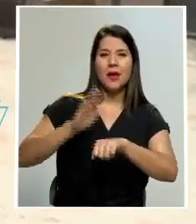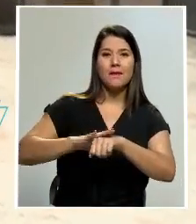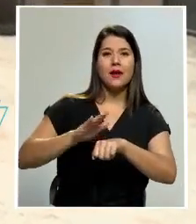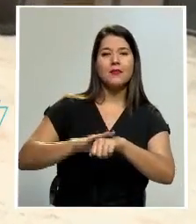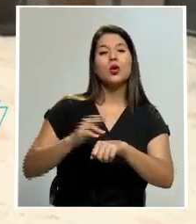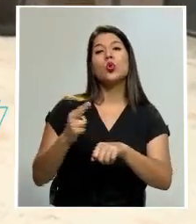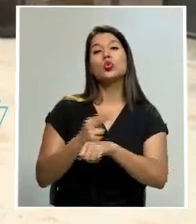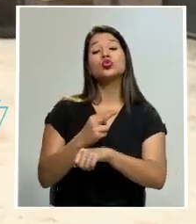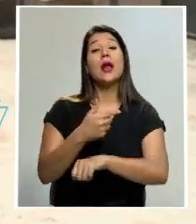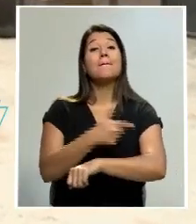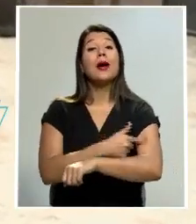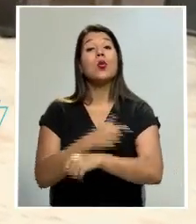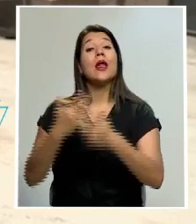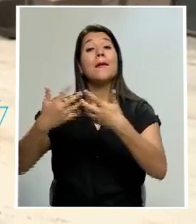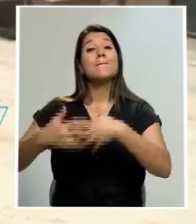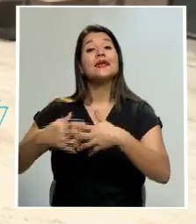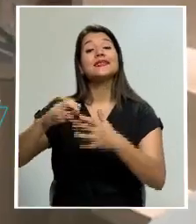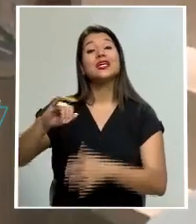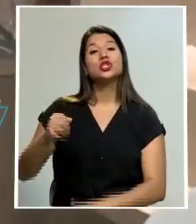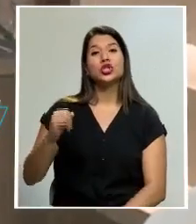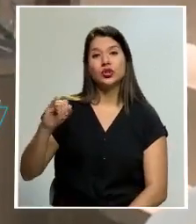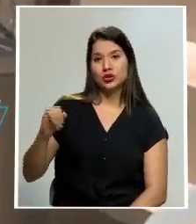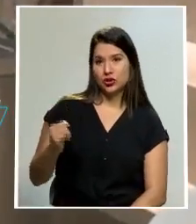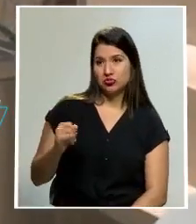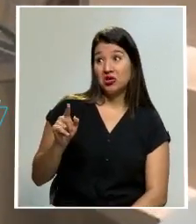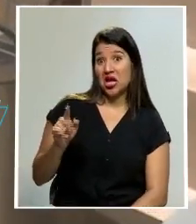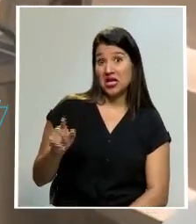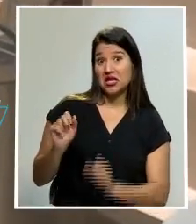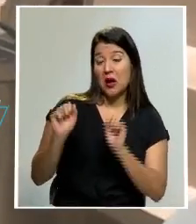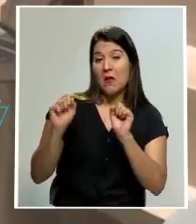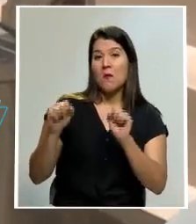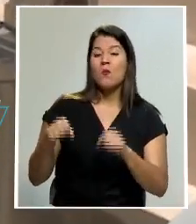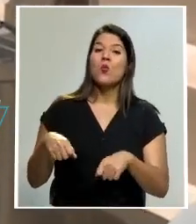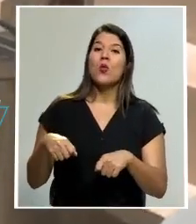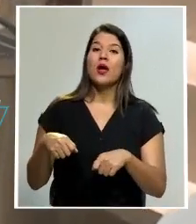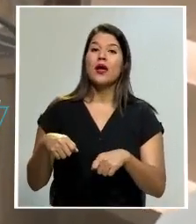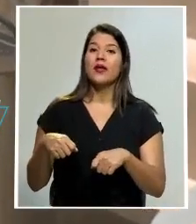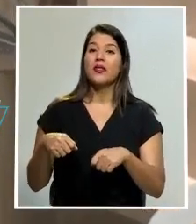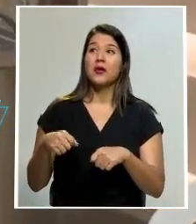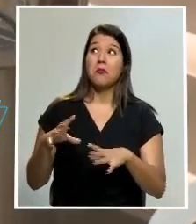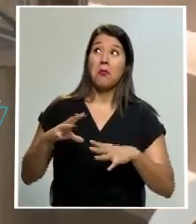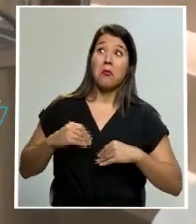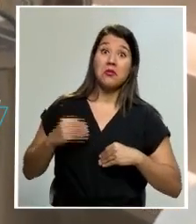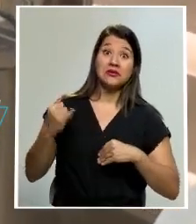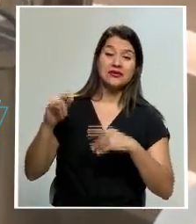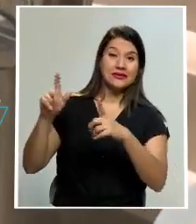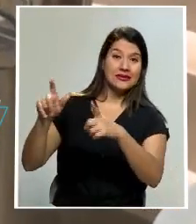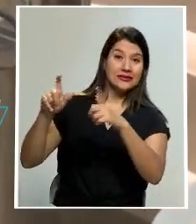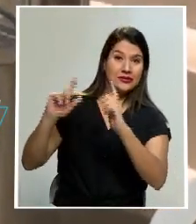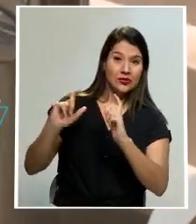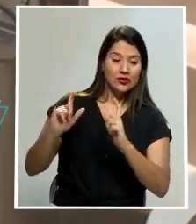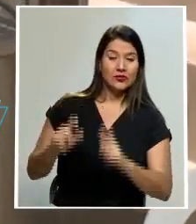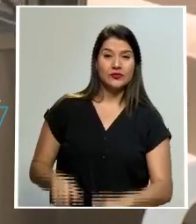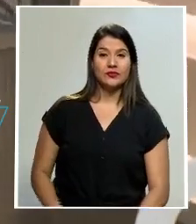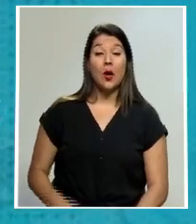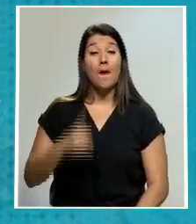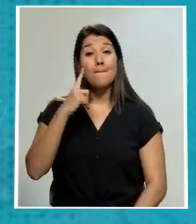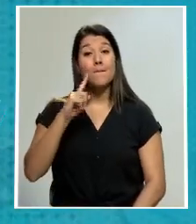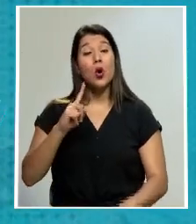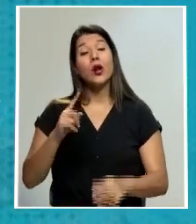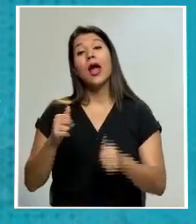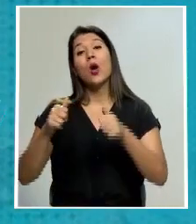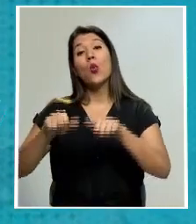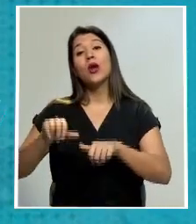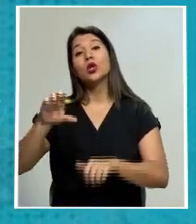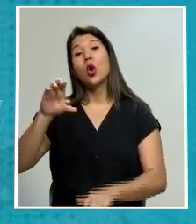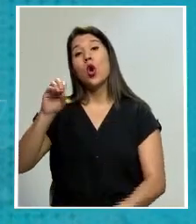de las vacunas de Johnson y Johnson las cuales pueden ser recibidas en caso de posibles donaciones del mecanismo COVAX La